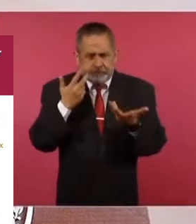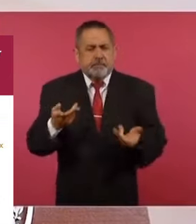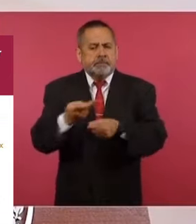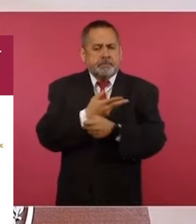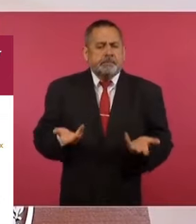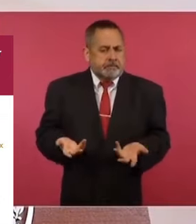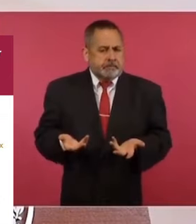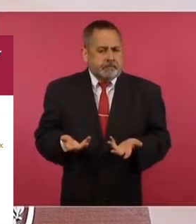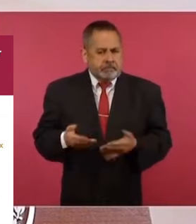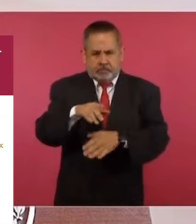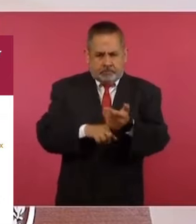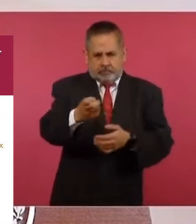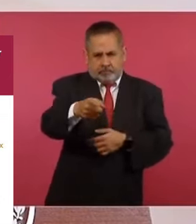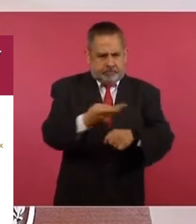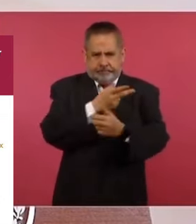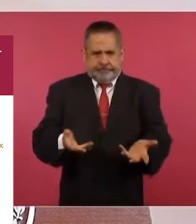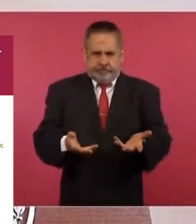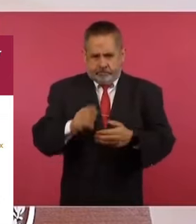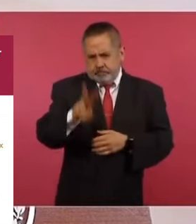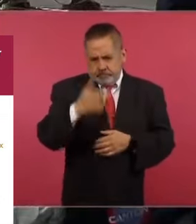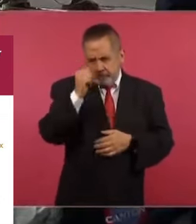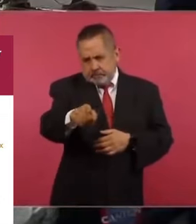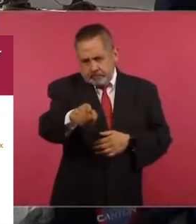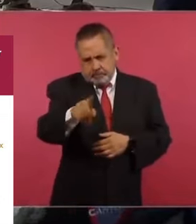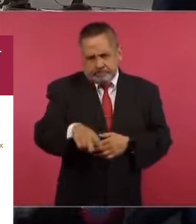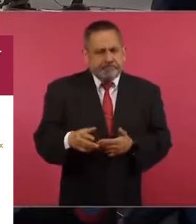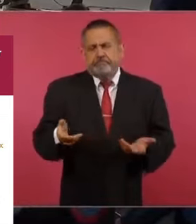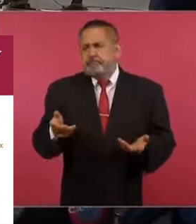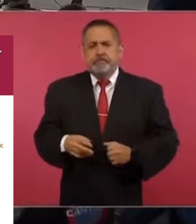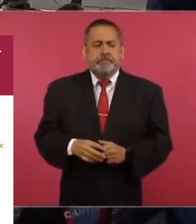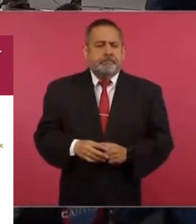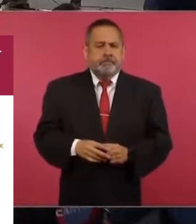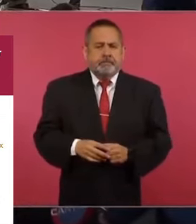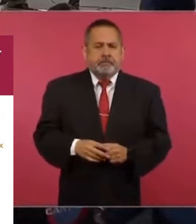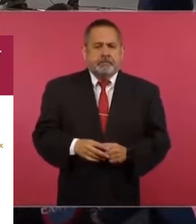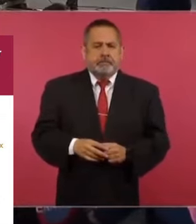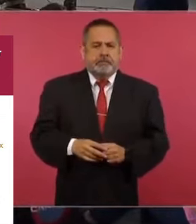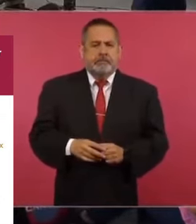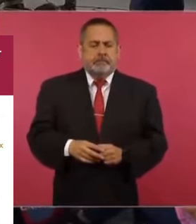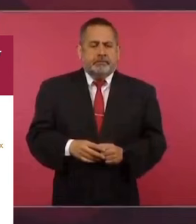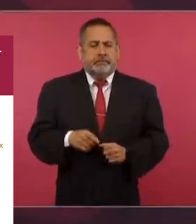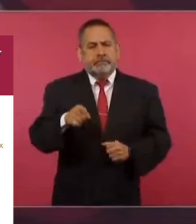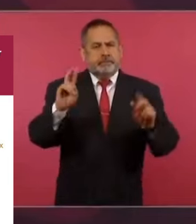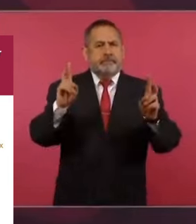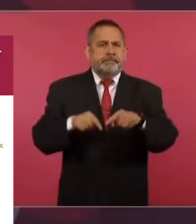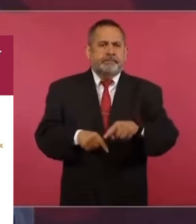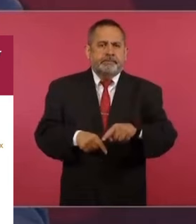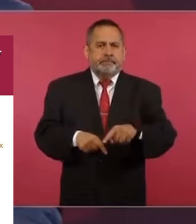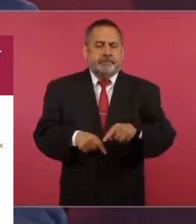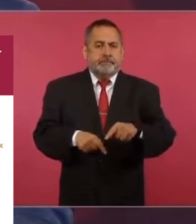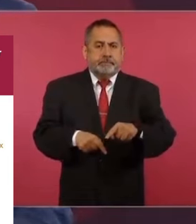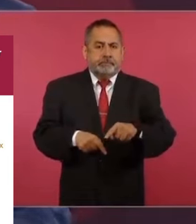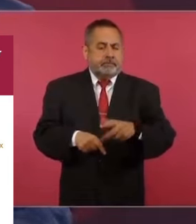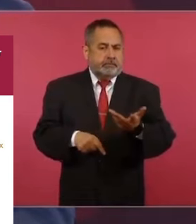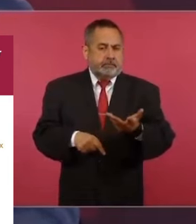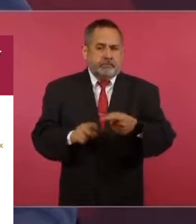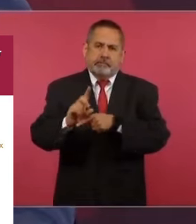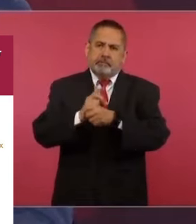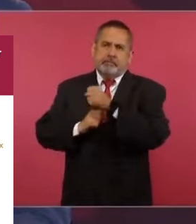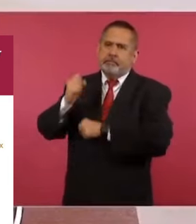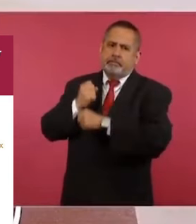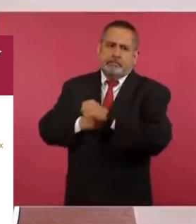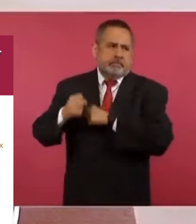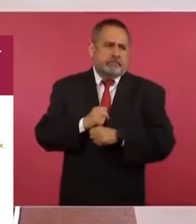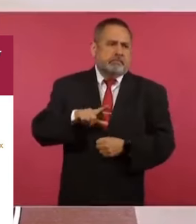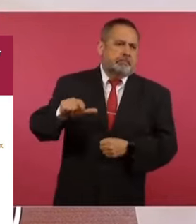vea este asunto, porque sí, es un tema que viene de lejos.